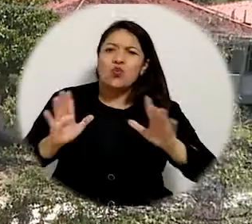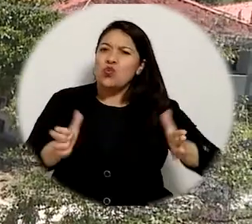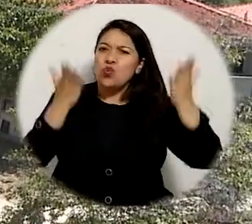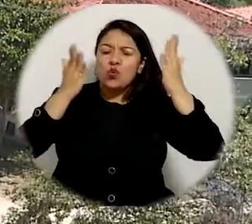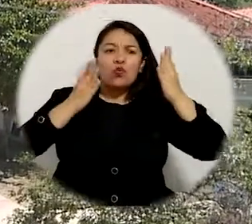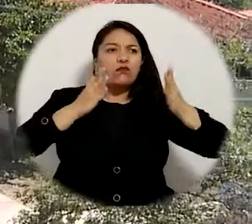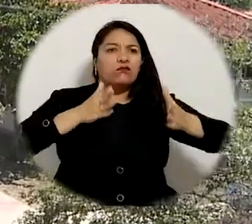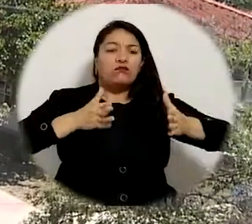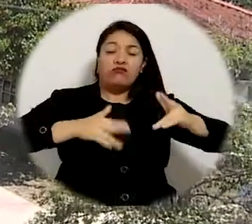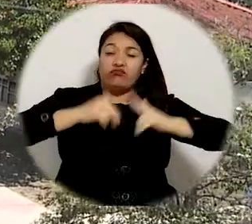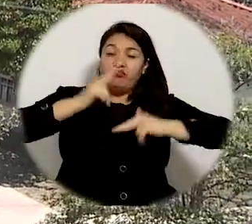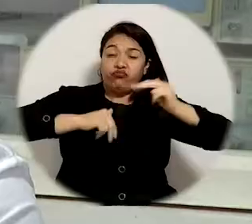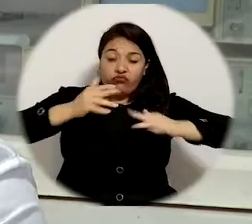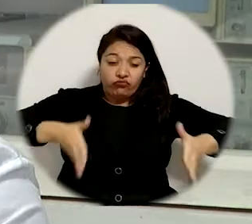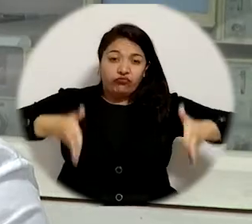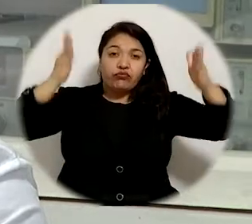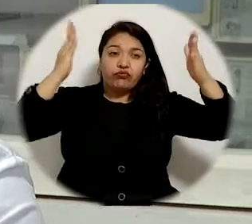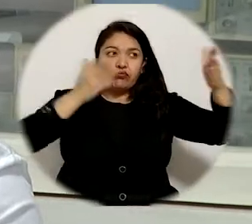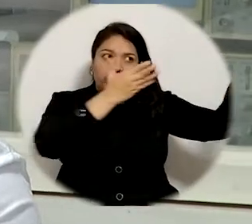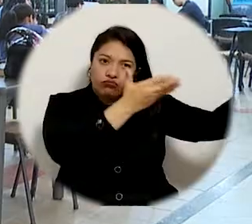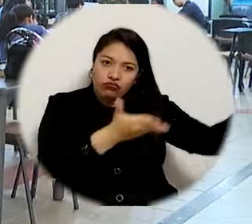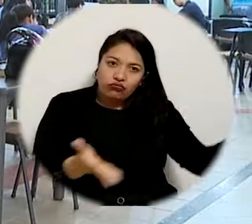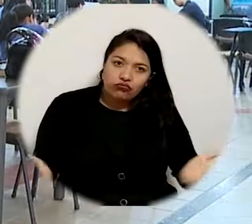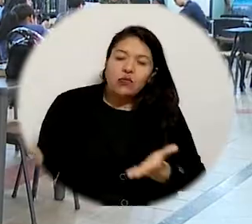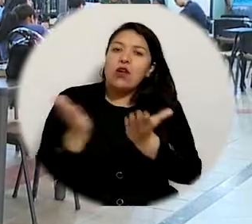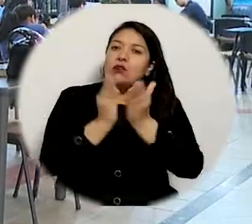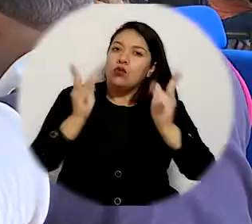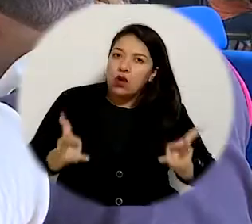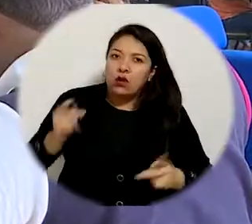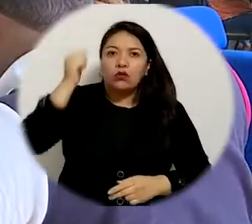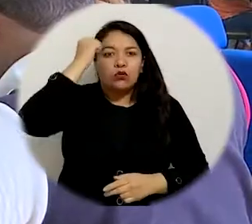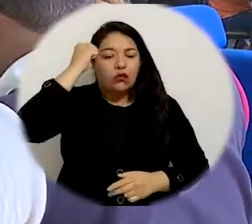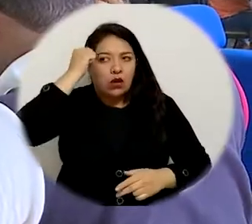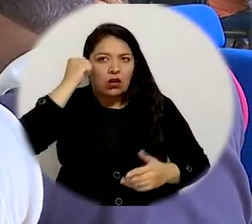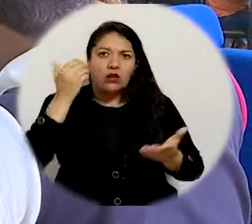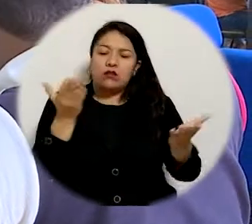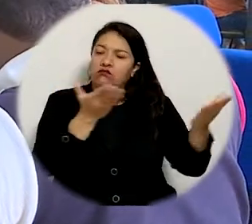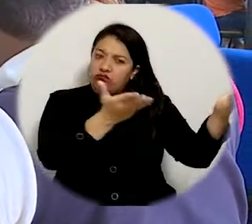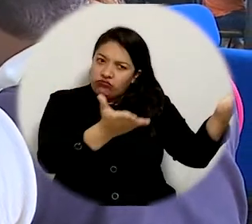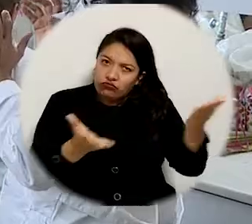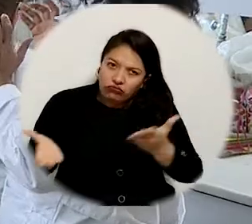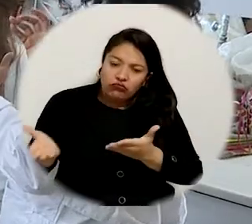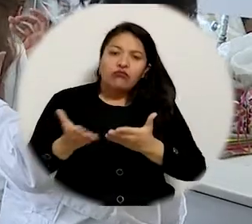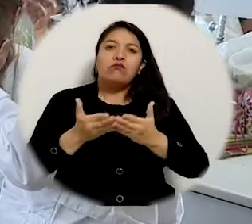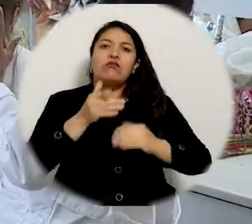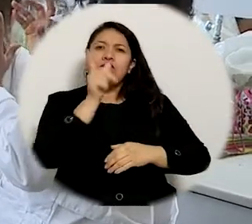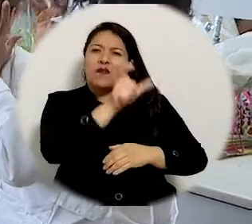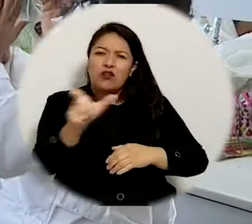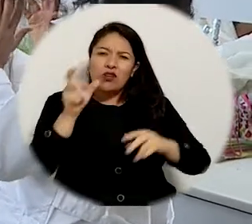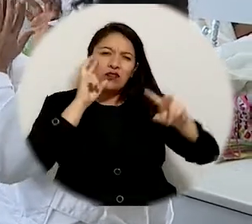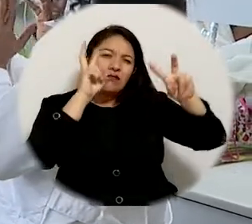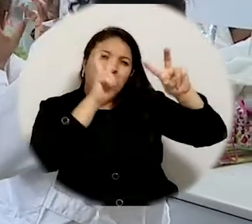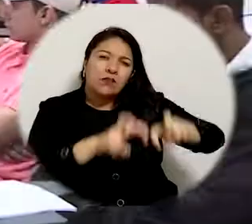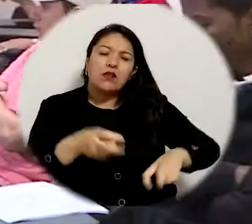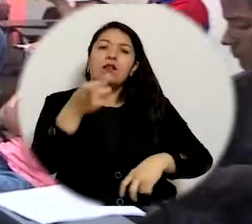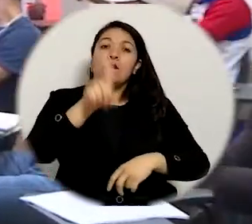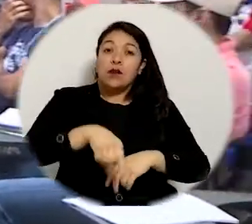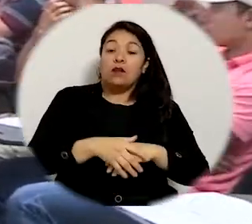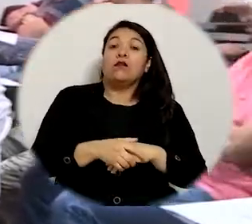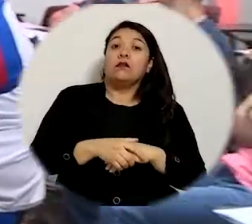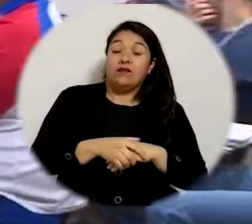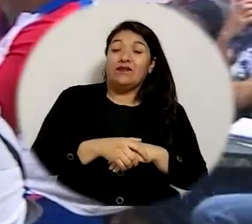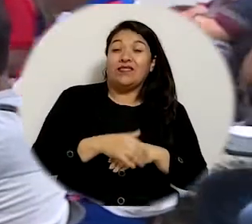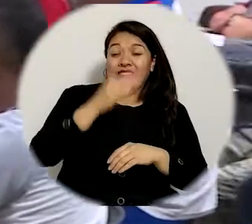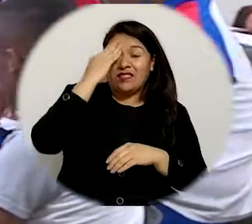infraestructura de la universidad ha estado al servicio de los estudiantes y los docentes, así como también de los investigadores. Los